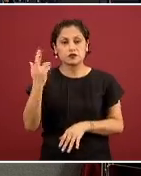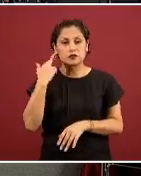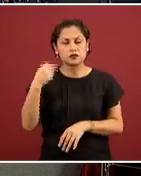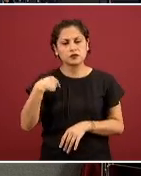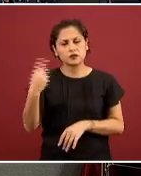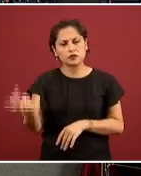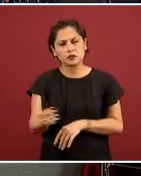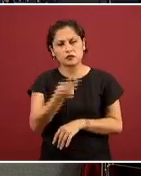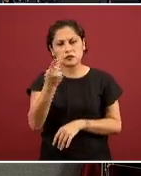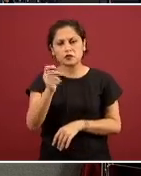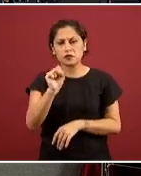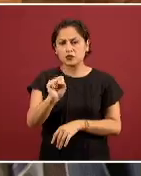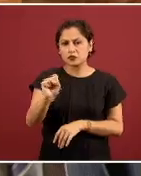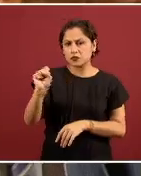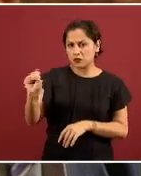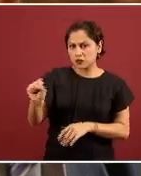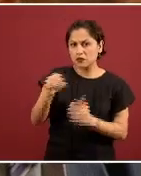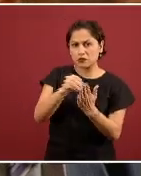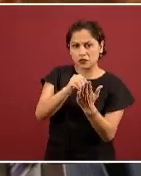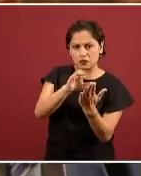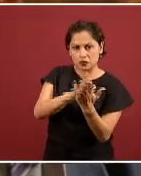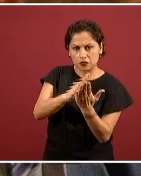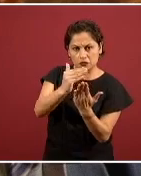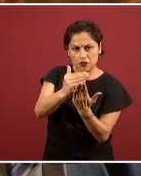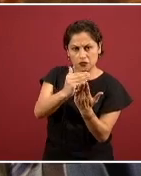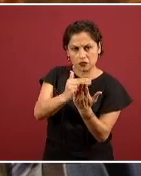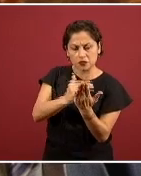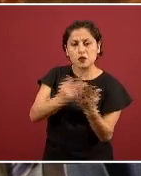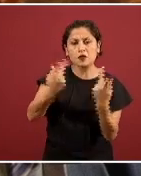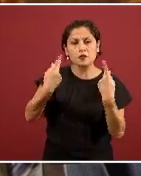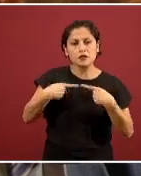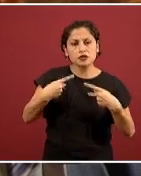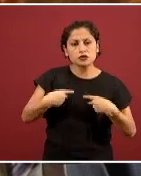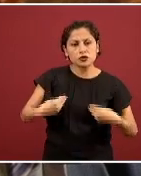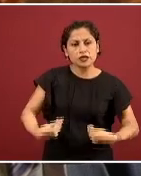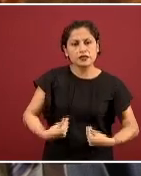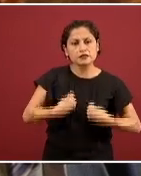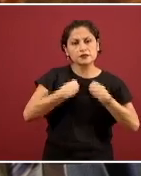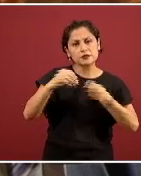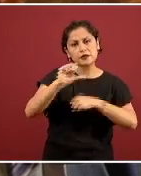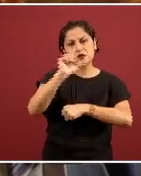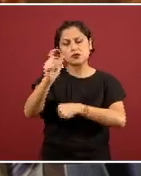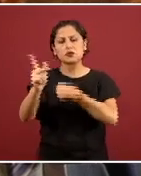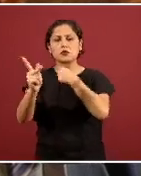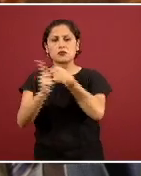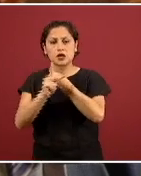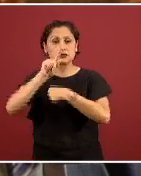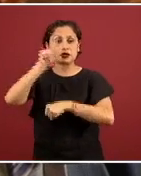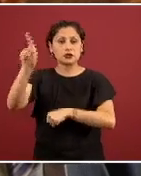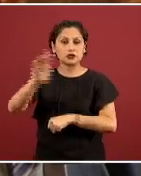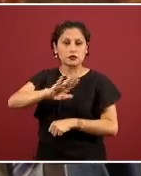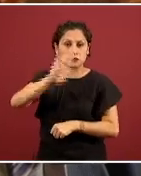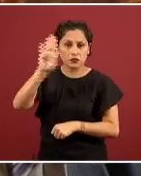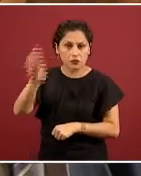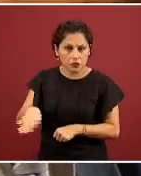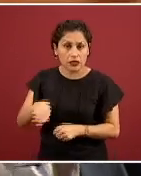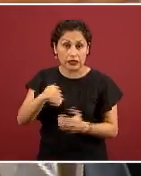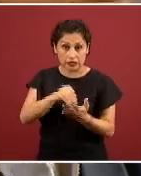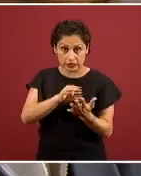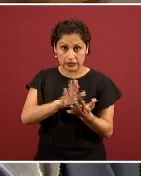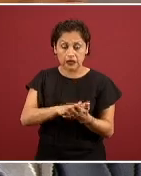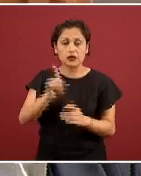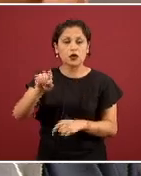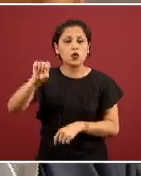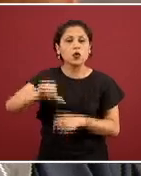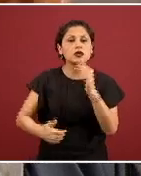salud tiene un registro de los mexicanos que residen en el extranjero y que han fallecido en el extranjero. Hoy en la mañana se comentaba que tan solo en Nueva